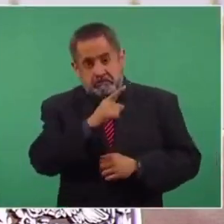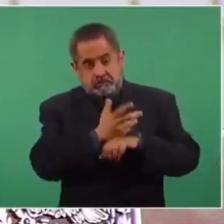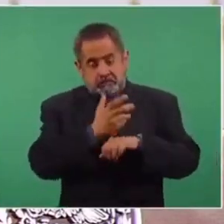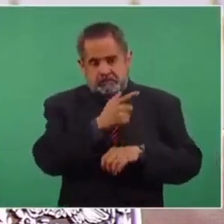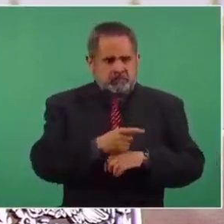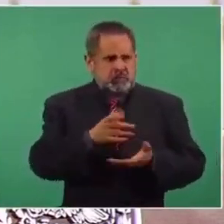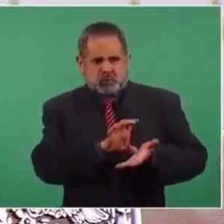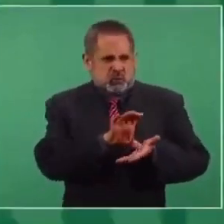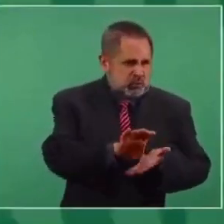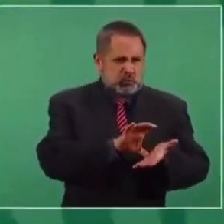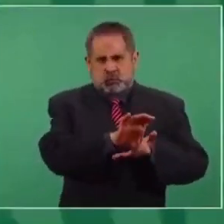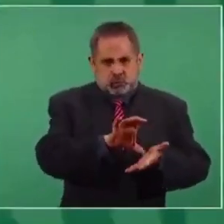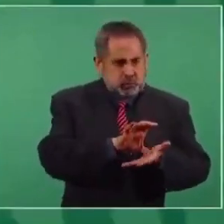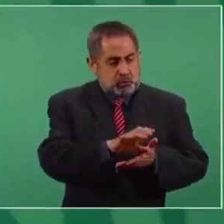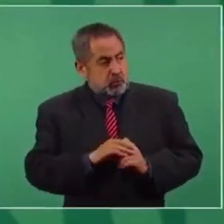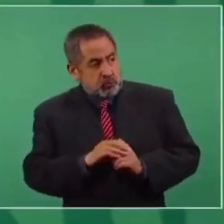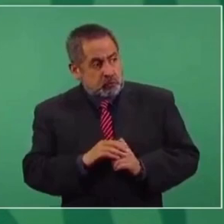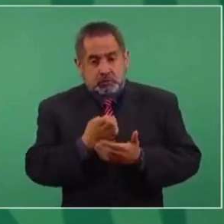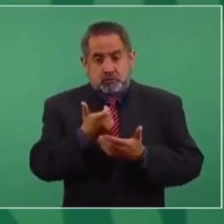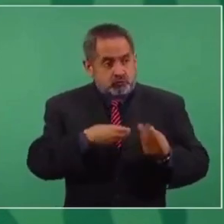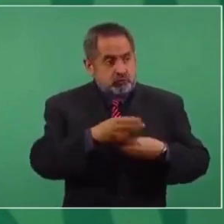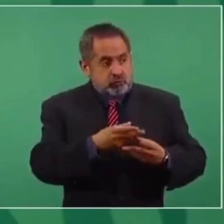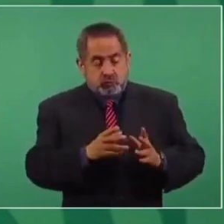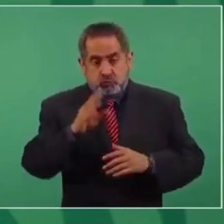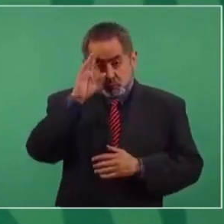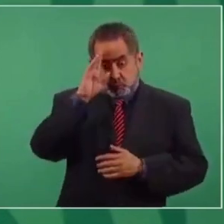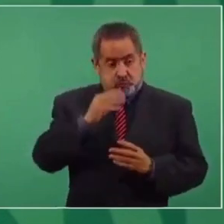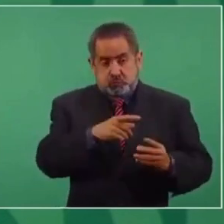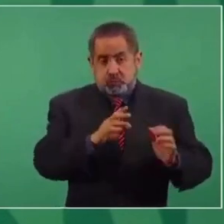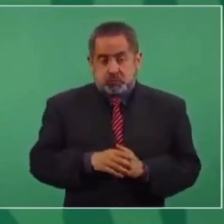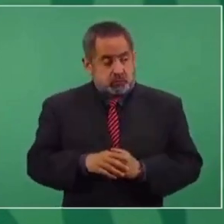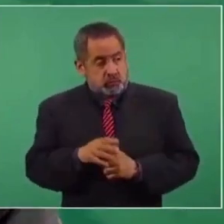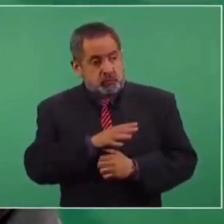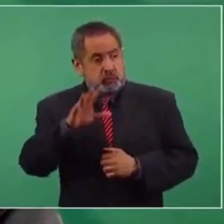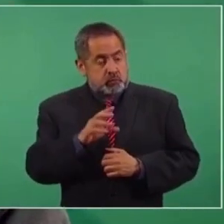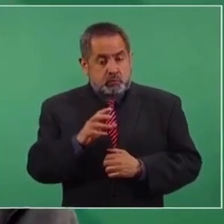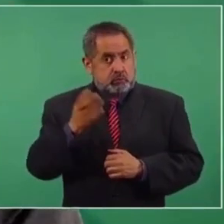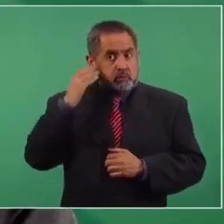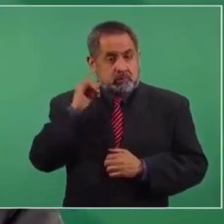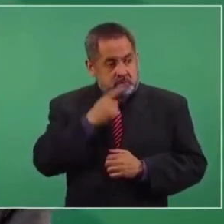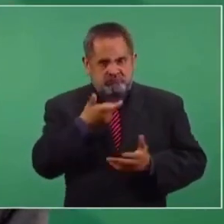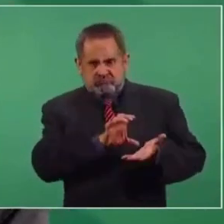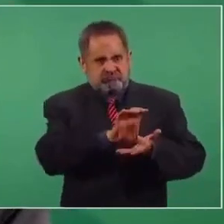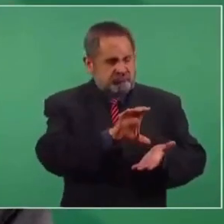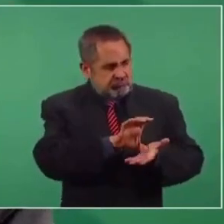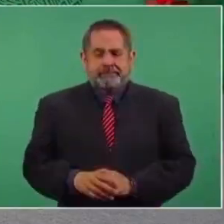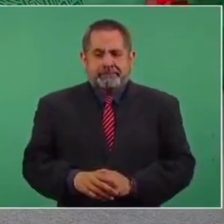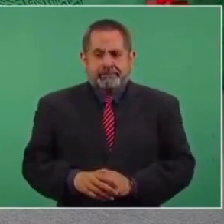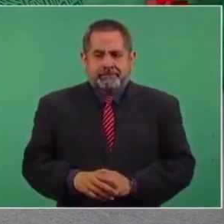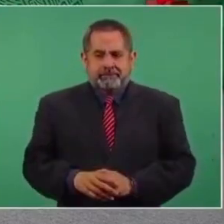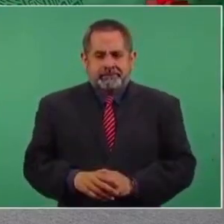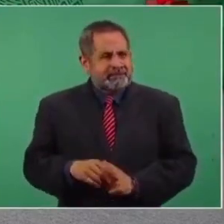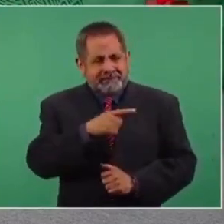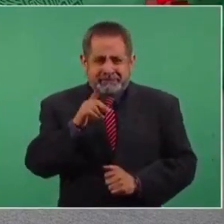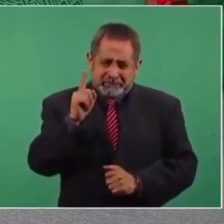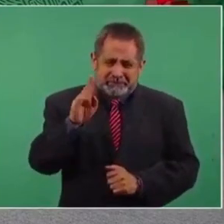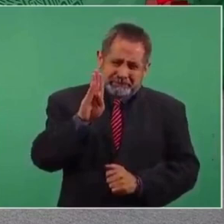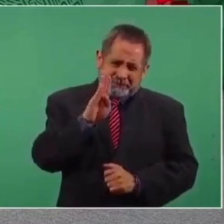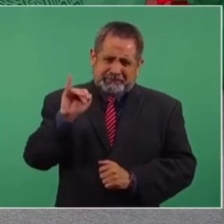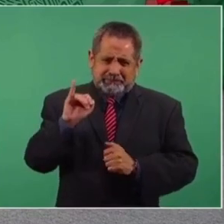le inyectan dinero a la economía de una manera nunca vista lo que están haciendo en los últimos tiempos, un billón,